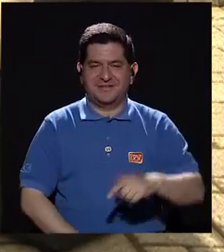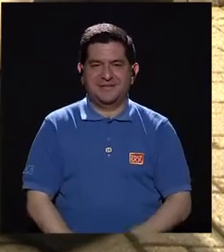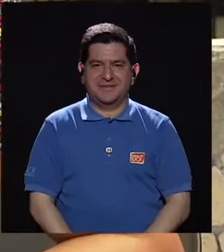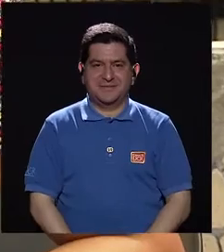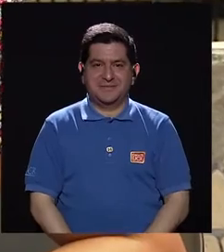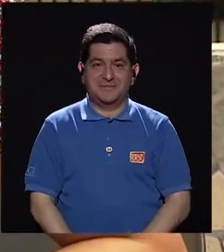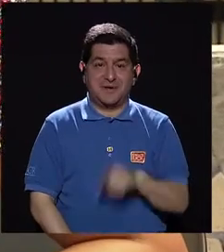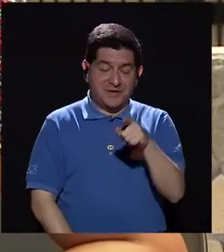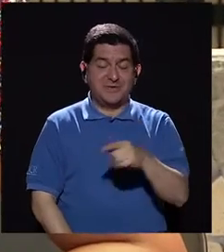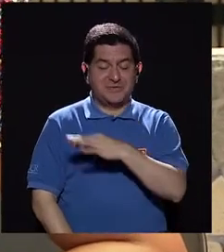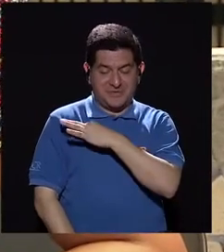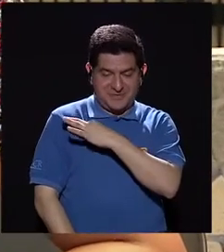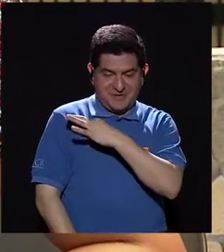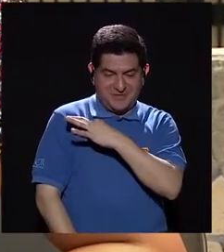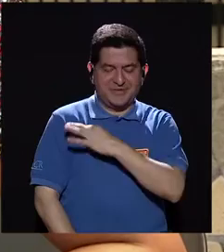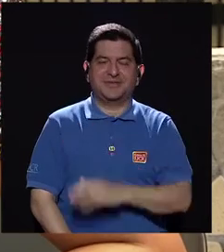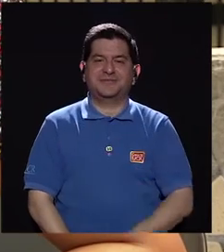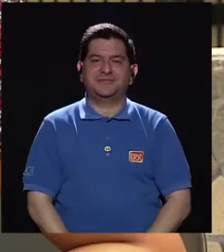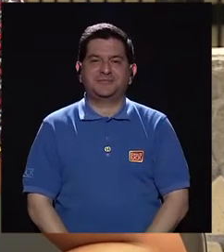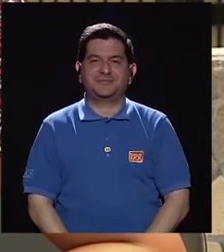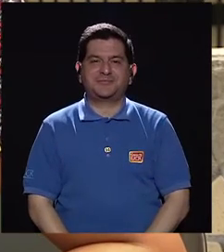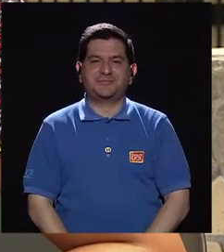hoy y de tenerlo como invitado.